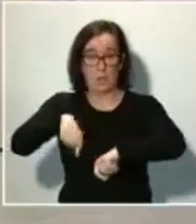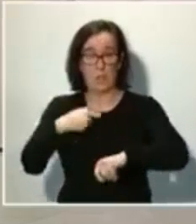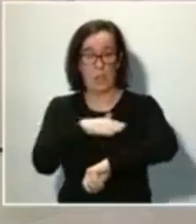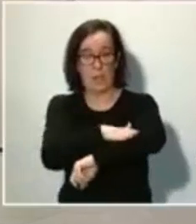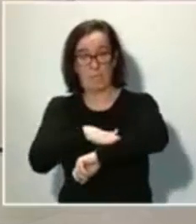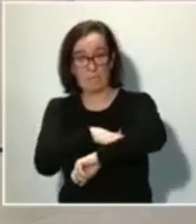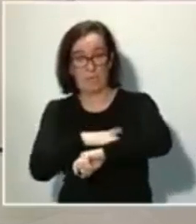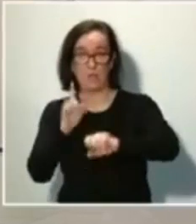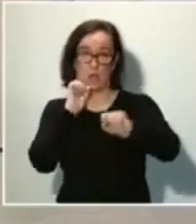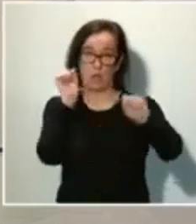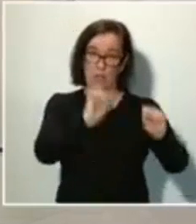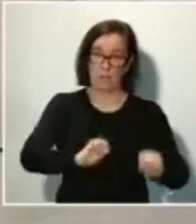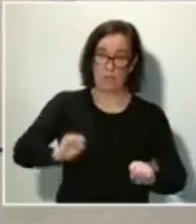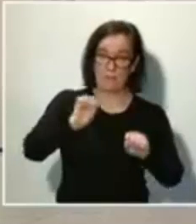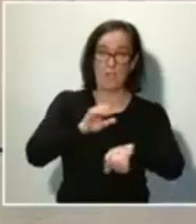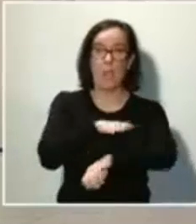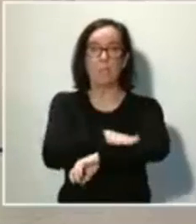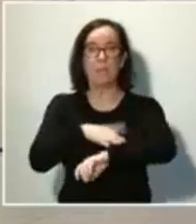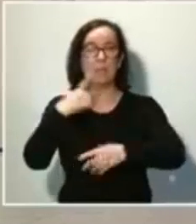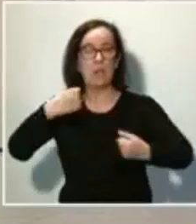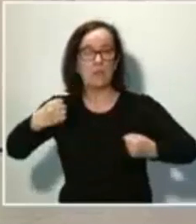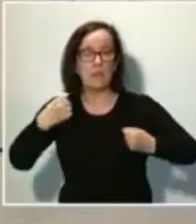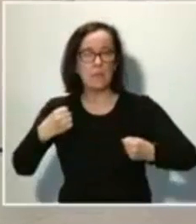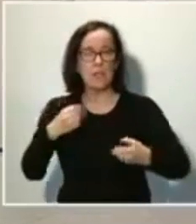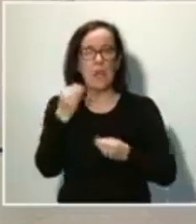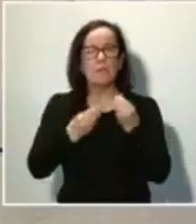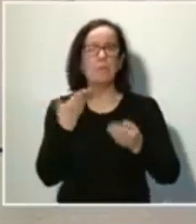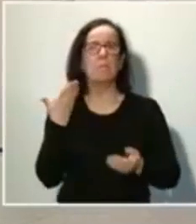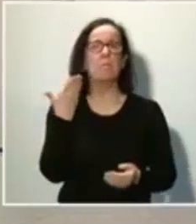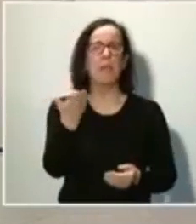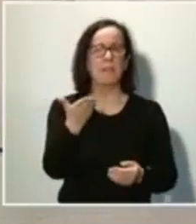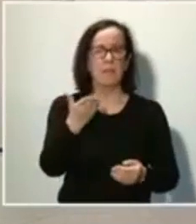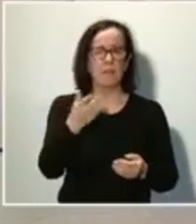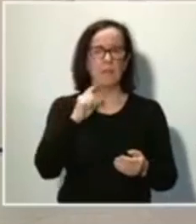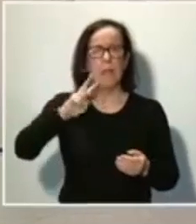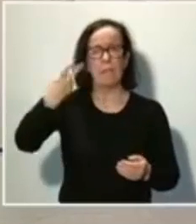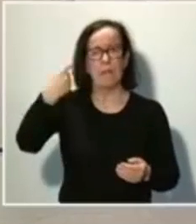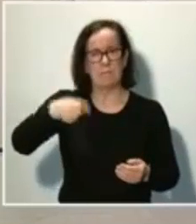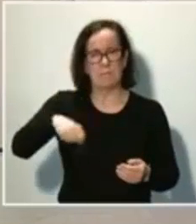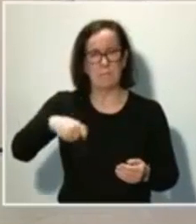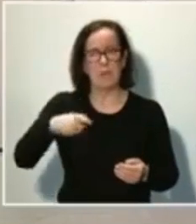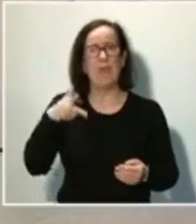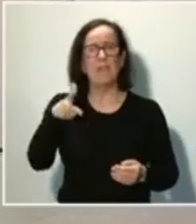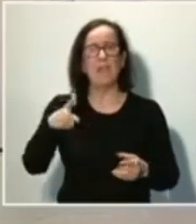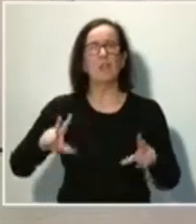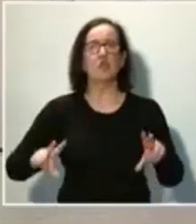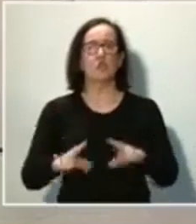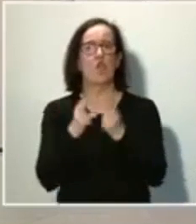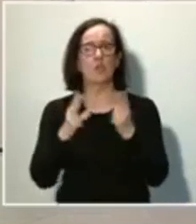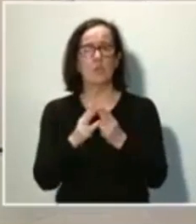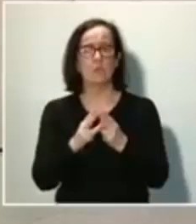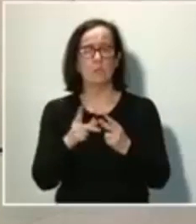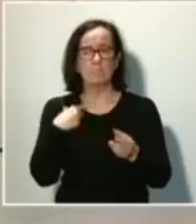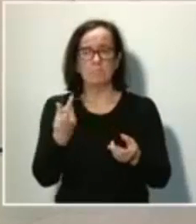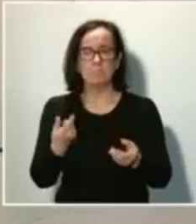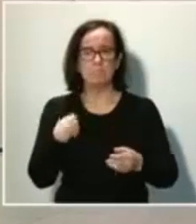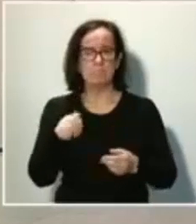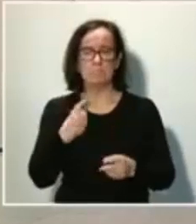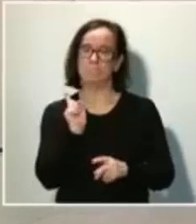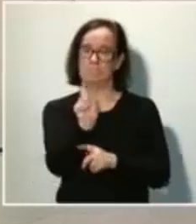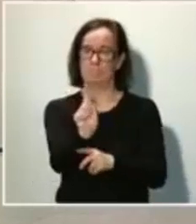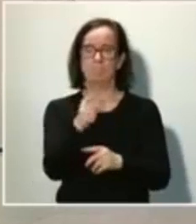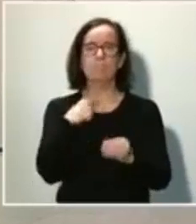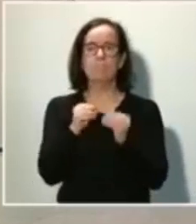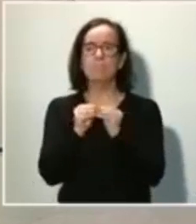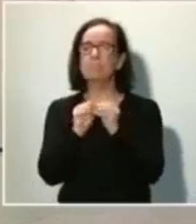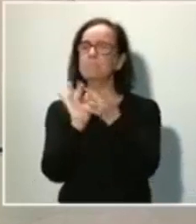Defensa como el Ministerio de Sanidad han solicitado a la Vicepresidencia de Derechos Sociales que nos pongamos al frente de estos operativos